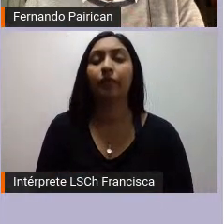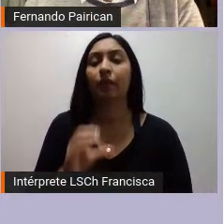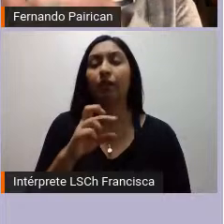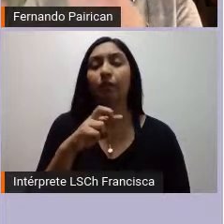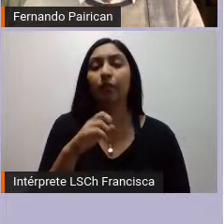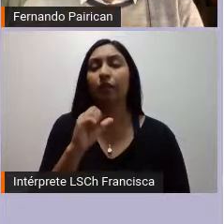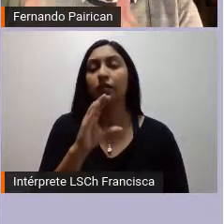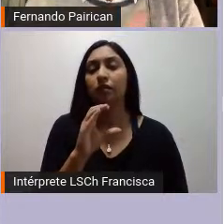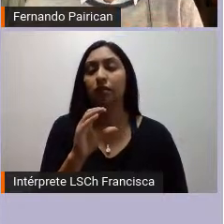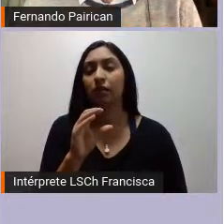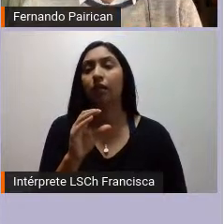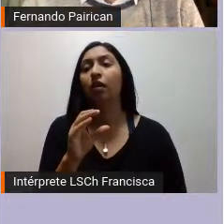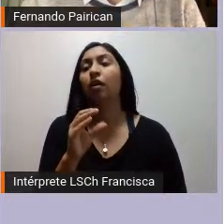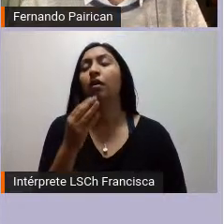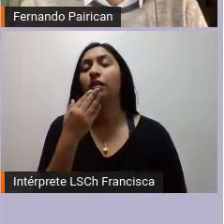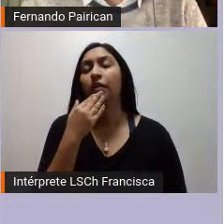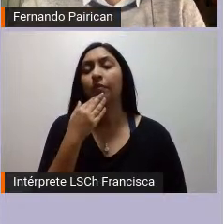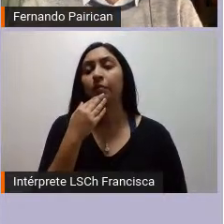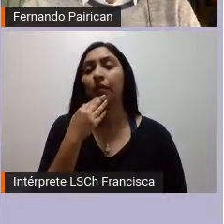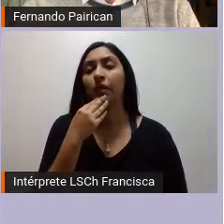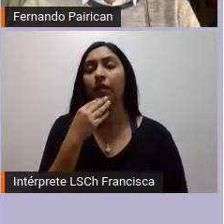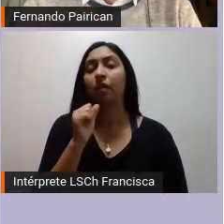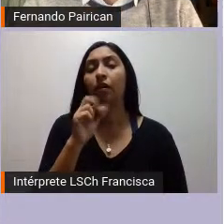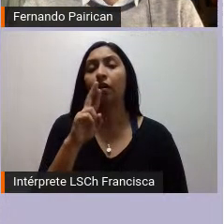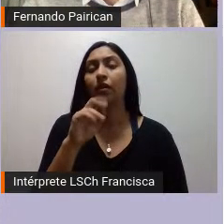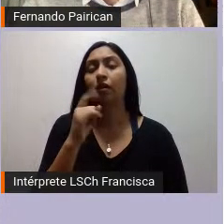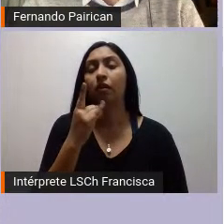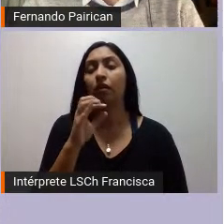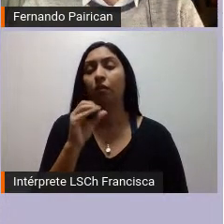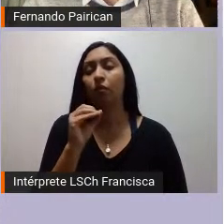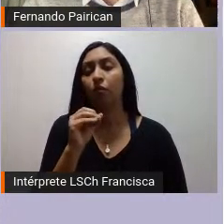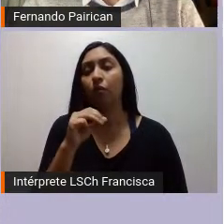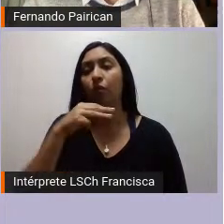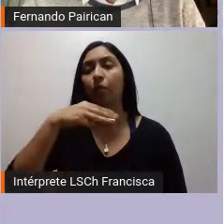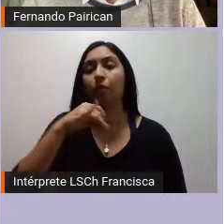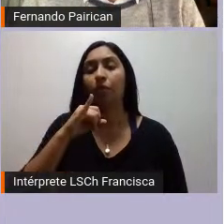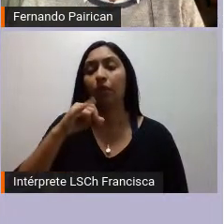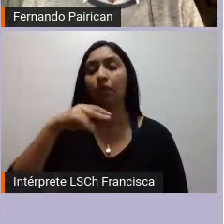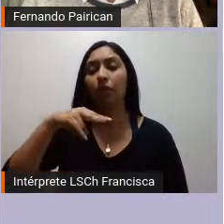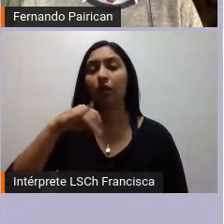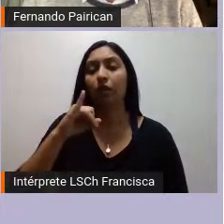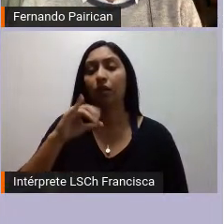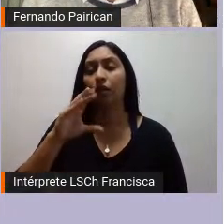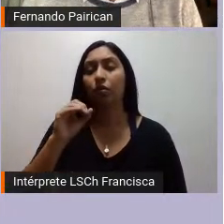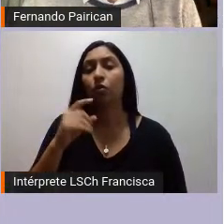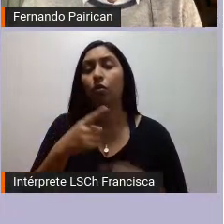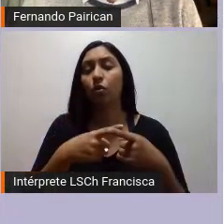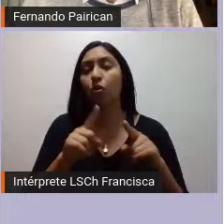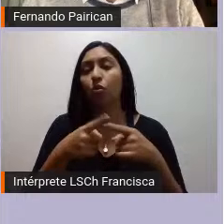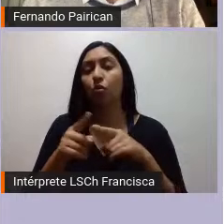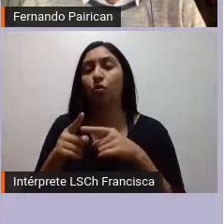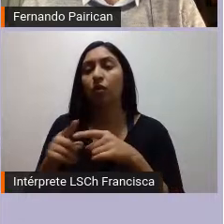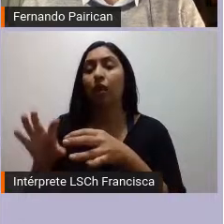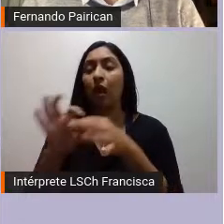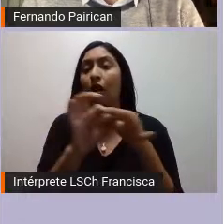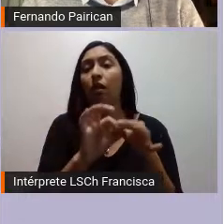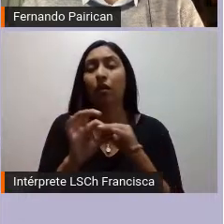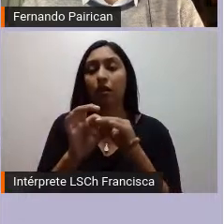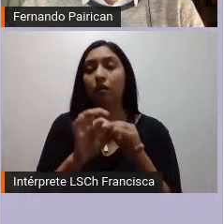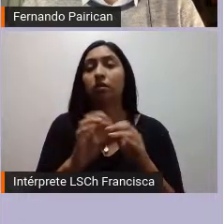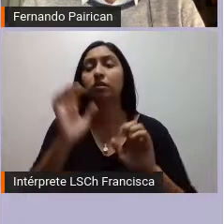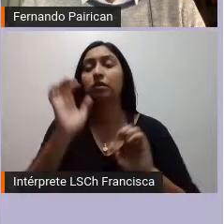Volterra y otras filiales nuevas que se han ido constituyendo en este tiempo esto es parte de un debate por su parte